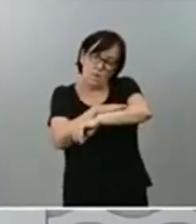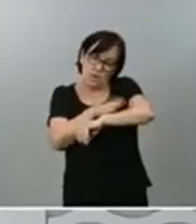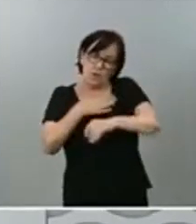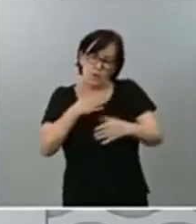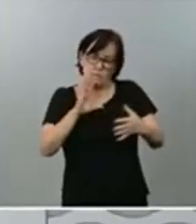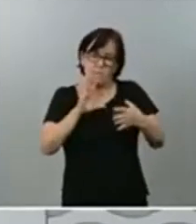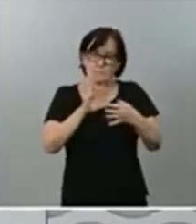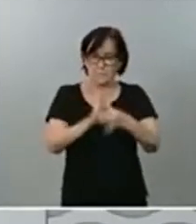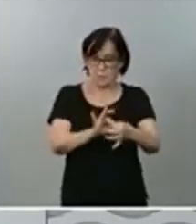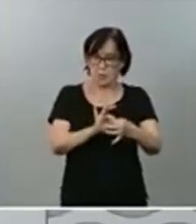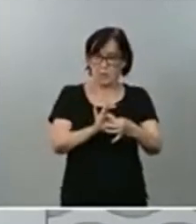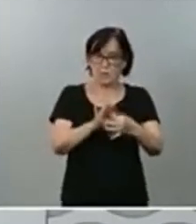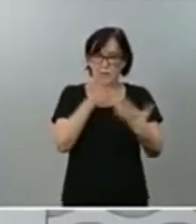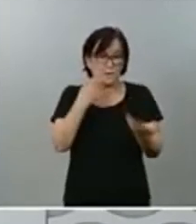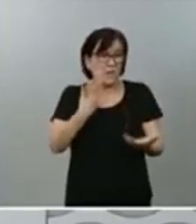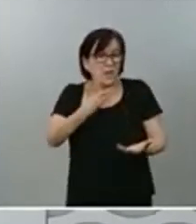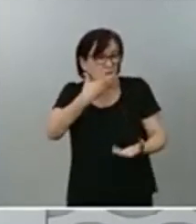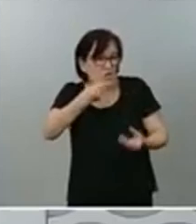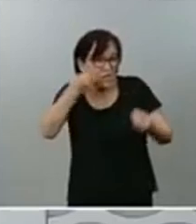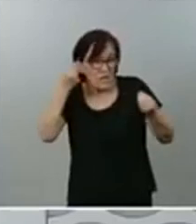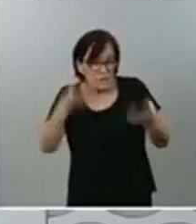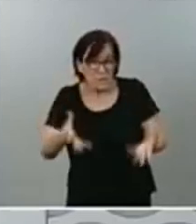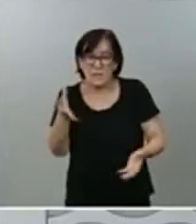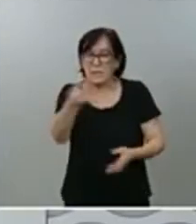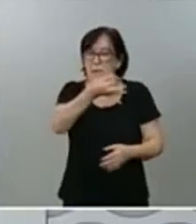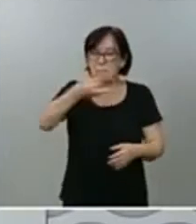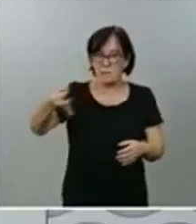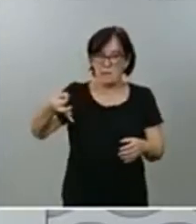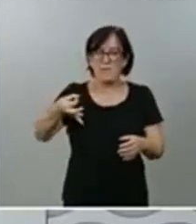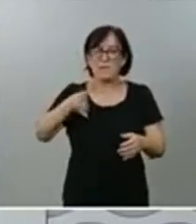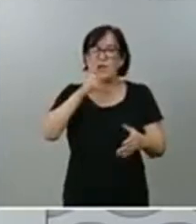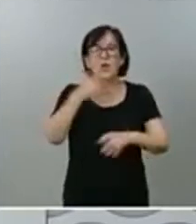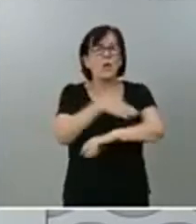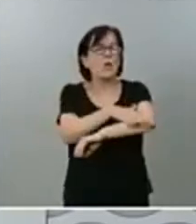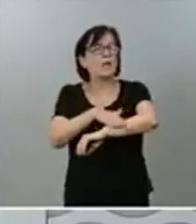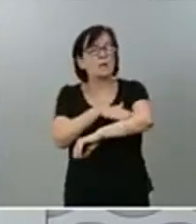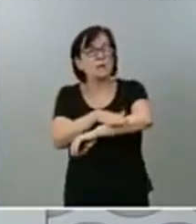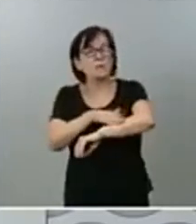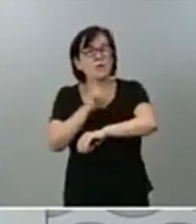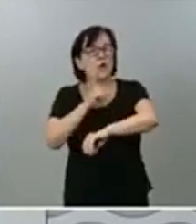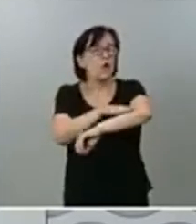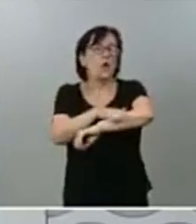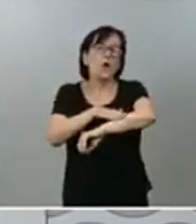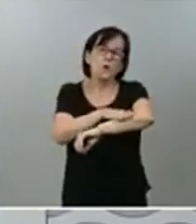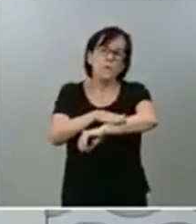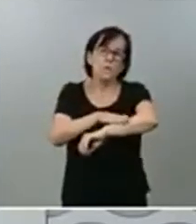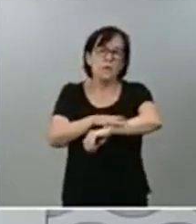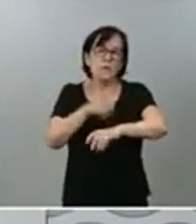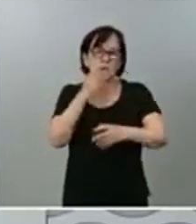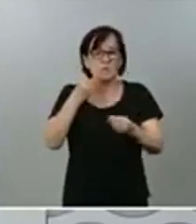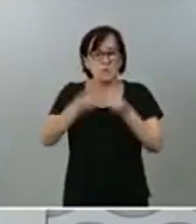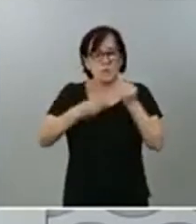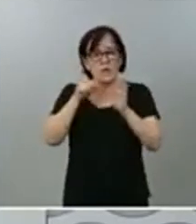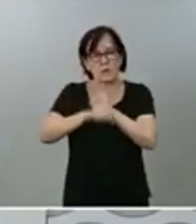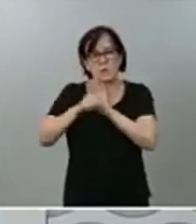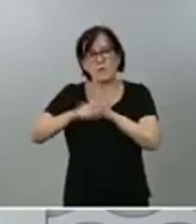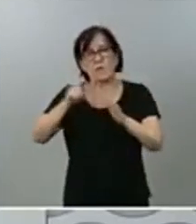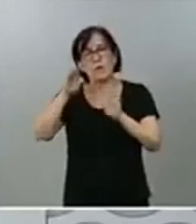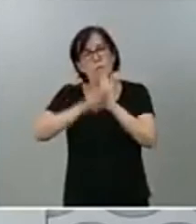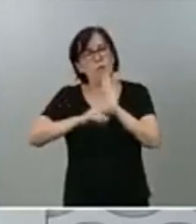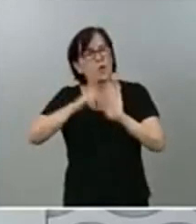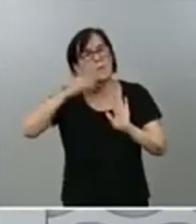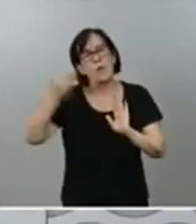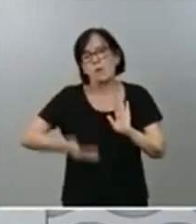coalición la conocen ustedes perfectamente, el Gobierno es un Gobierno que está desarrollando un programa que es fundamental